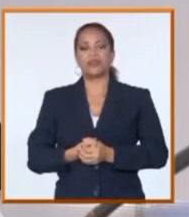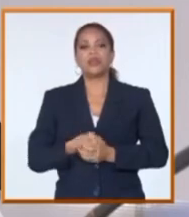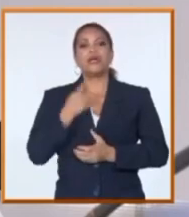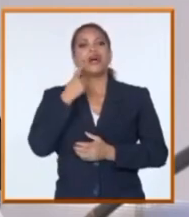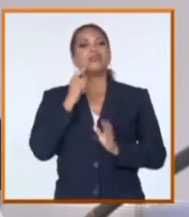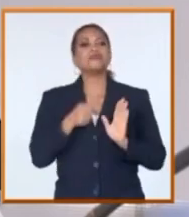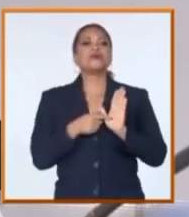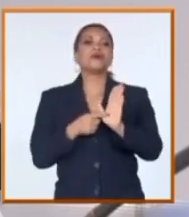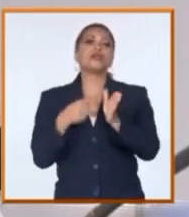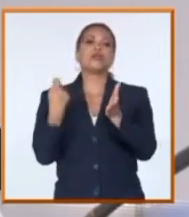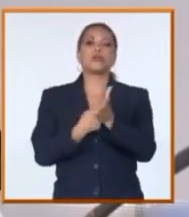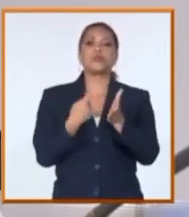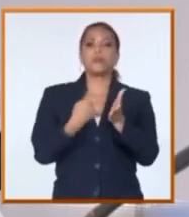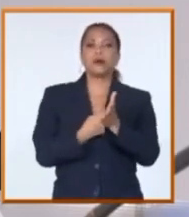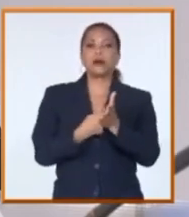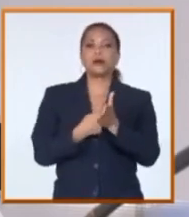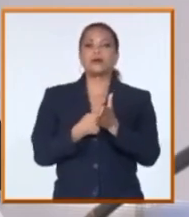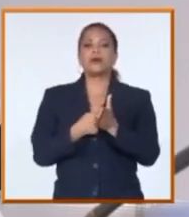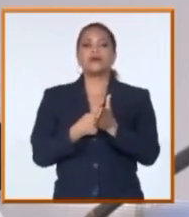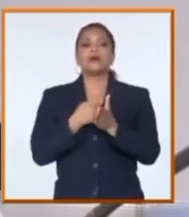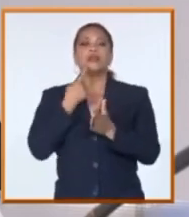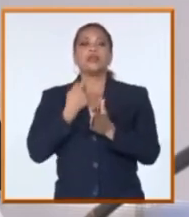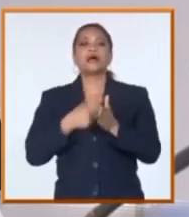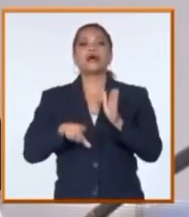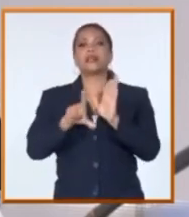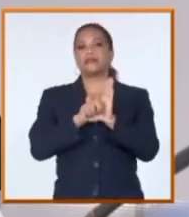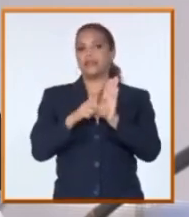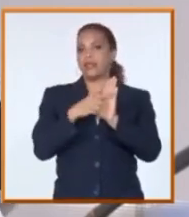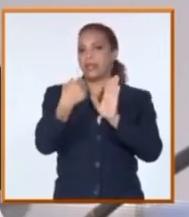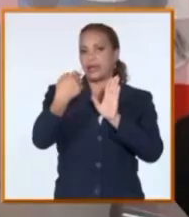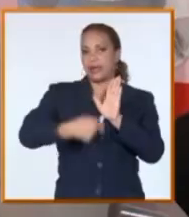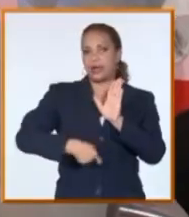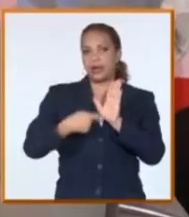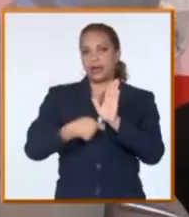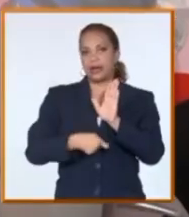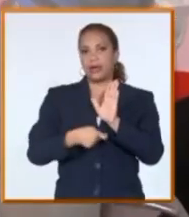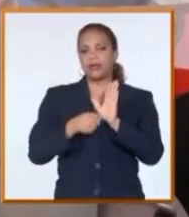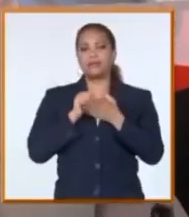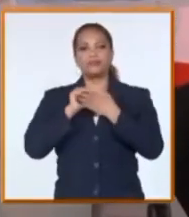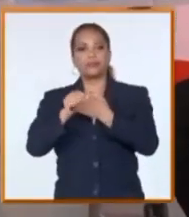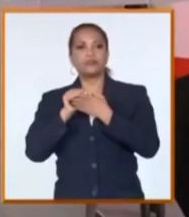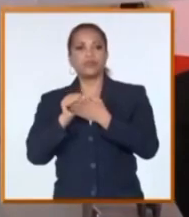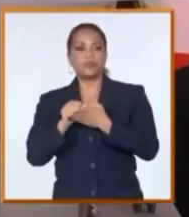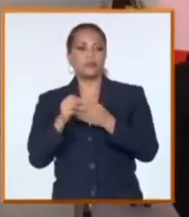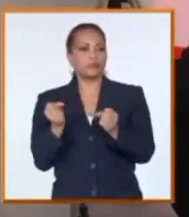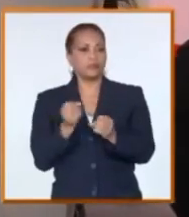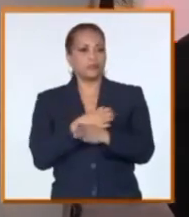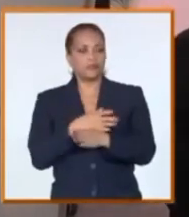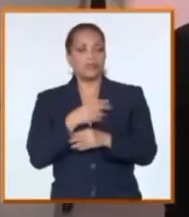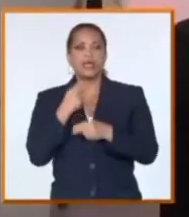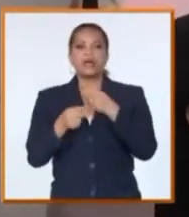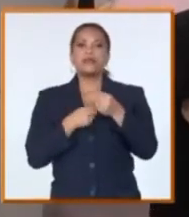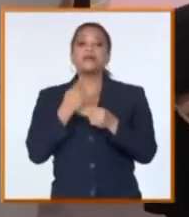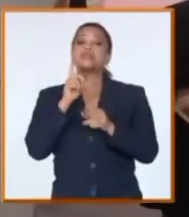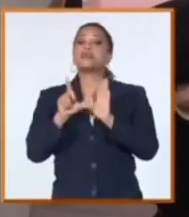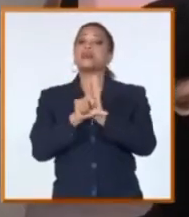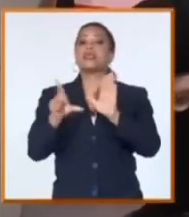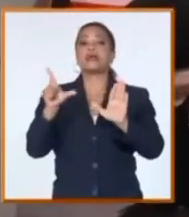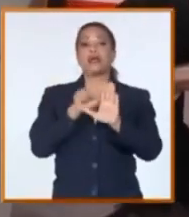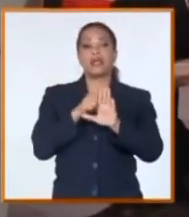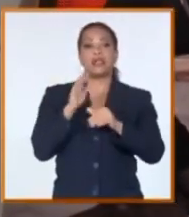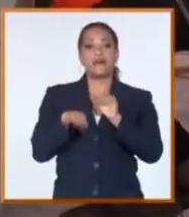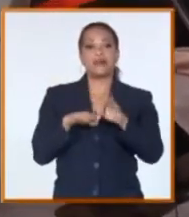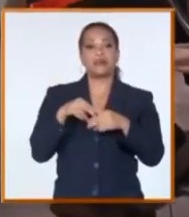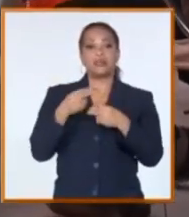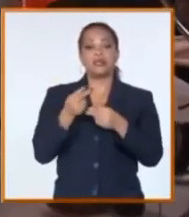hacen. Esto va a llegar a la legalidad de esos servicios que a veces se hacen de manera ilegal. La